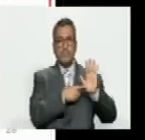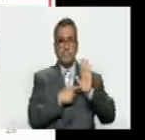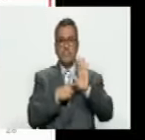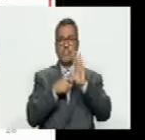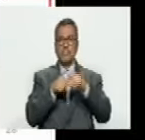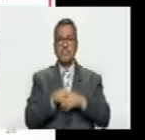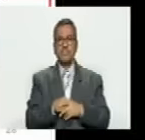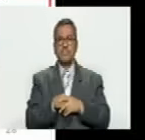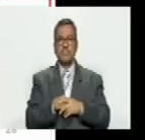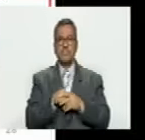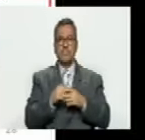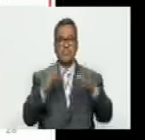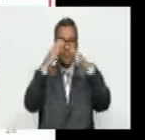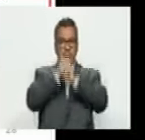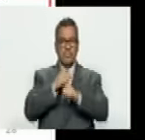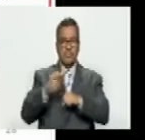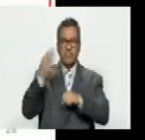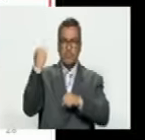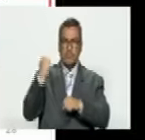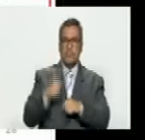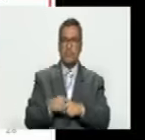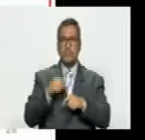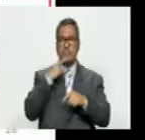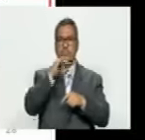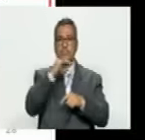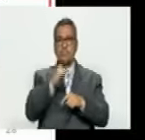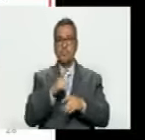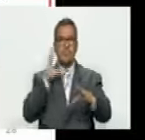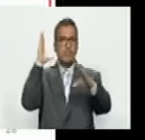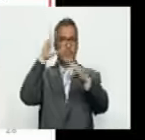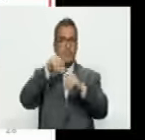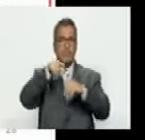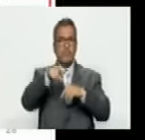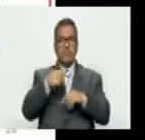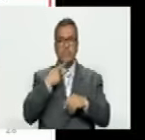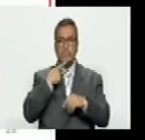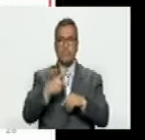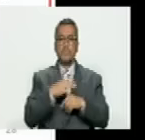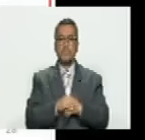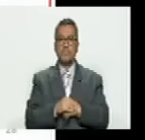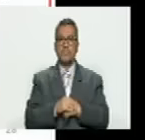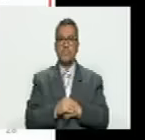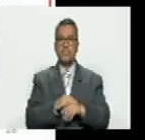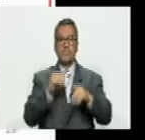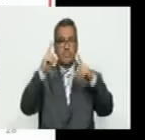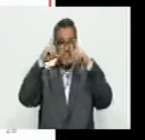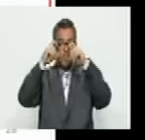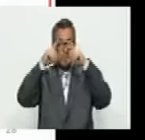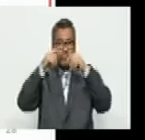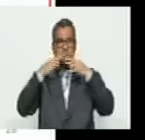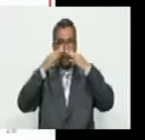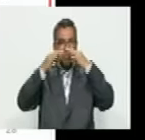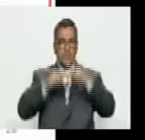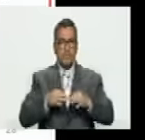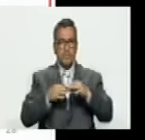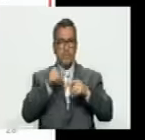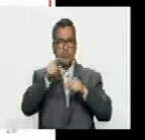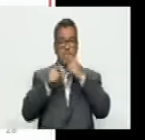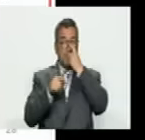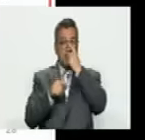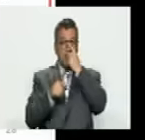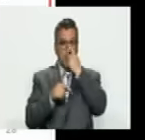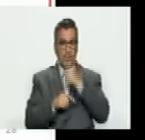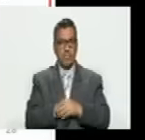porque anoche del 28 ellos anunciaron el resultado y dice con las fotos originales de